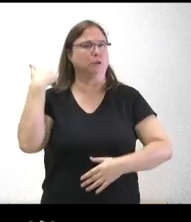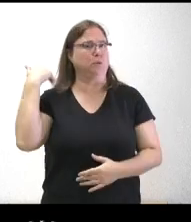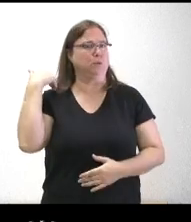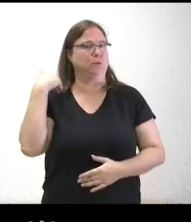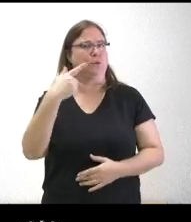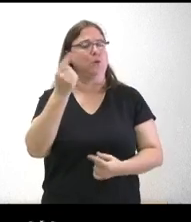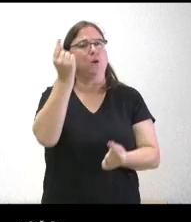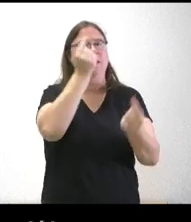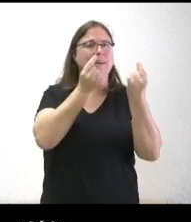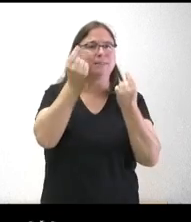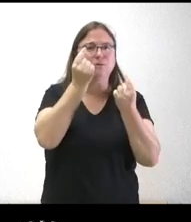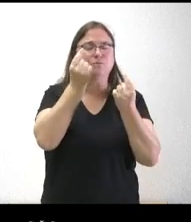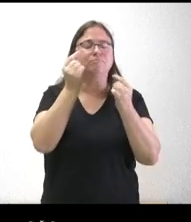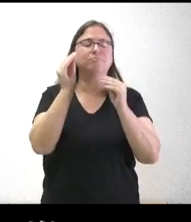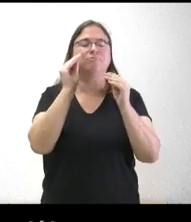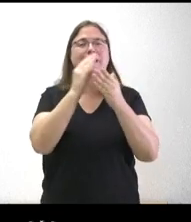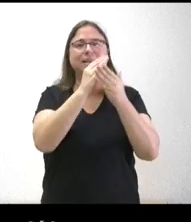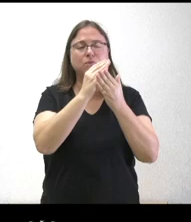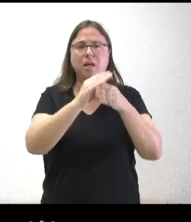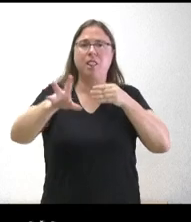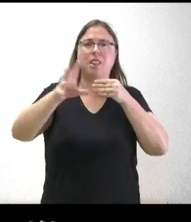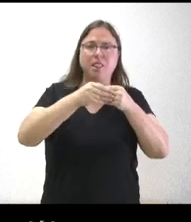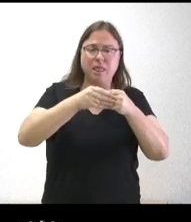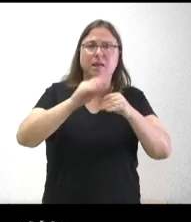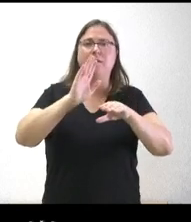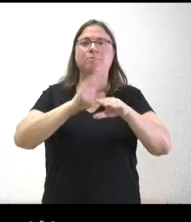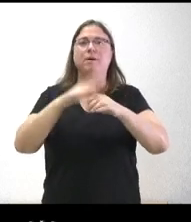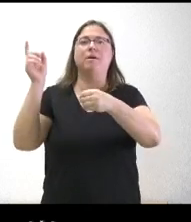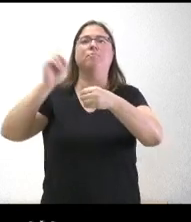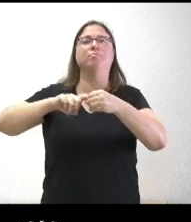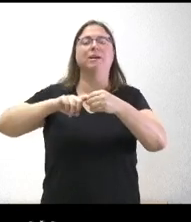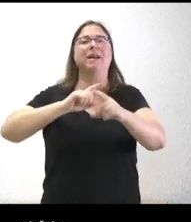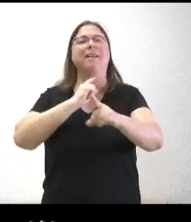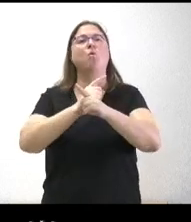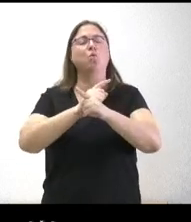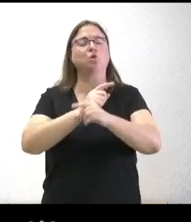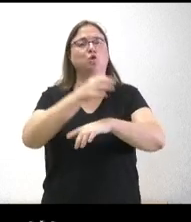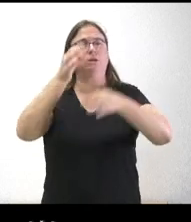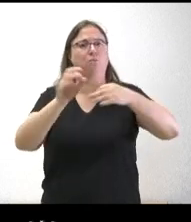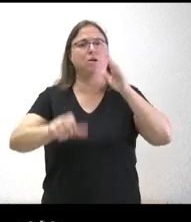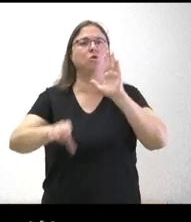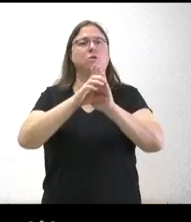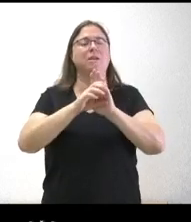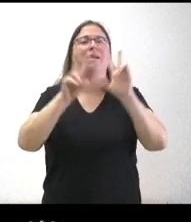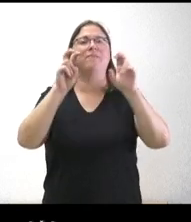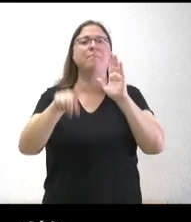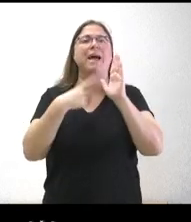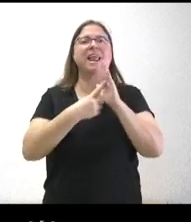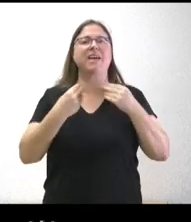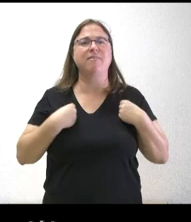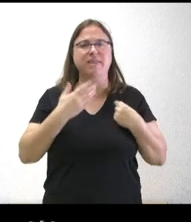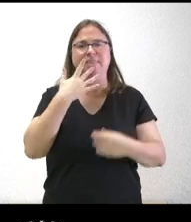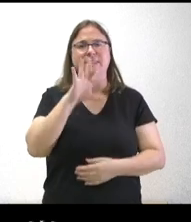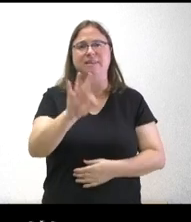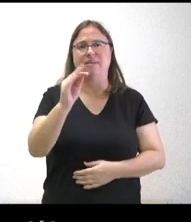estudiaban adherirse al recurso ante el Tribunal Constitucional de la Ley de Vivienda si tienen ya tomada alguna decisión y si